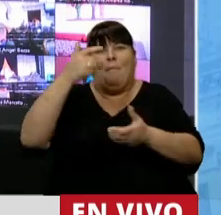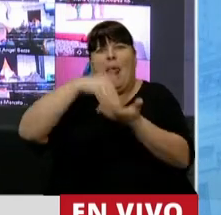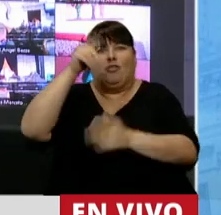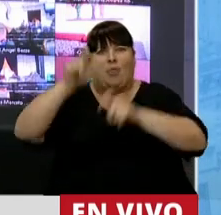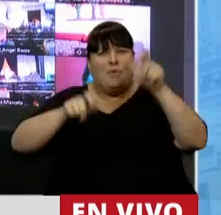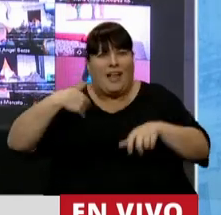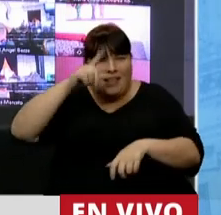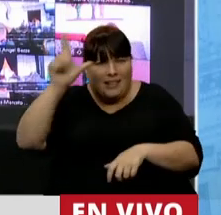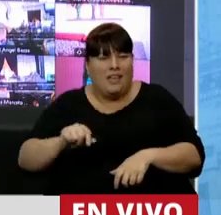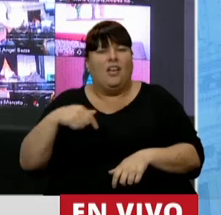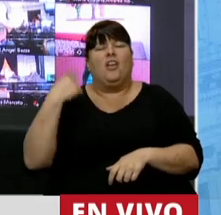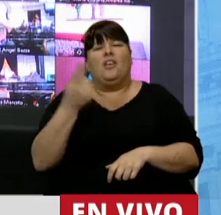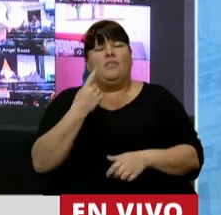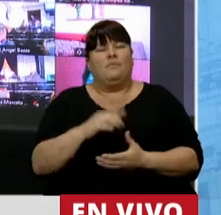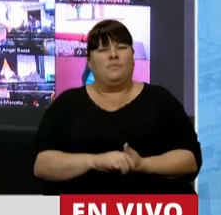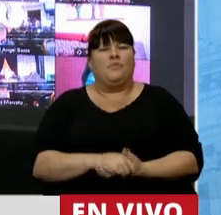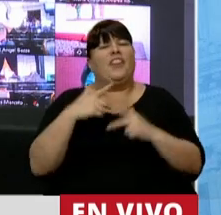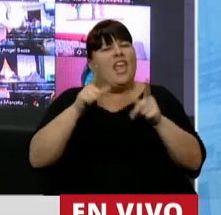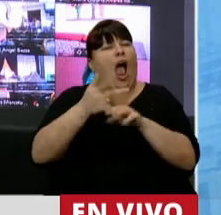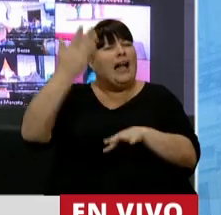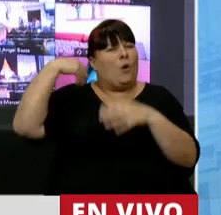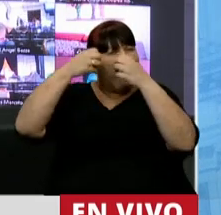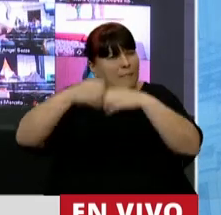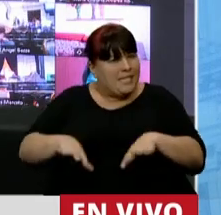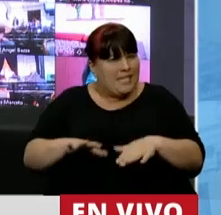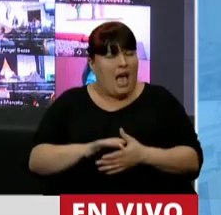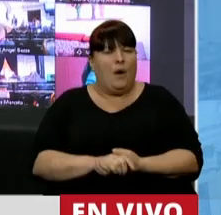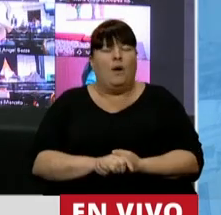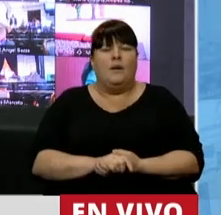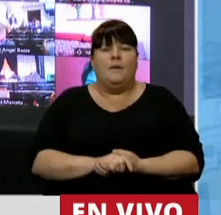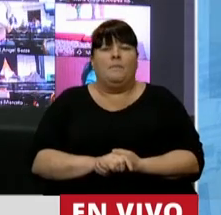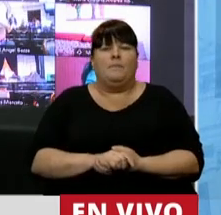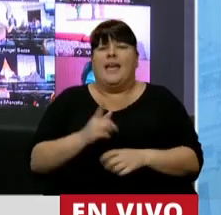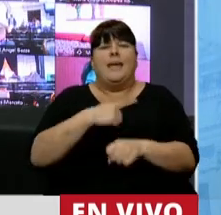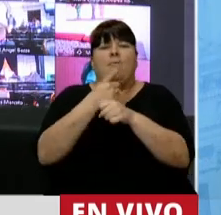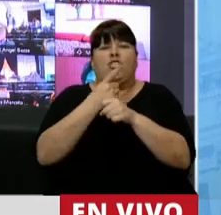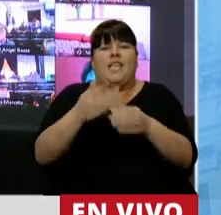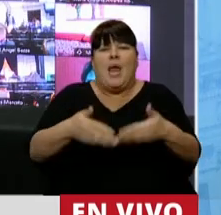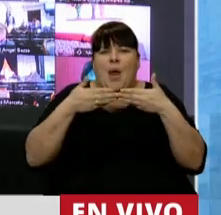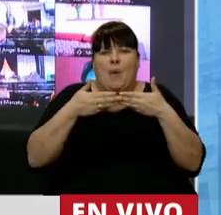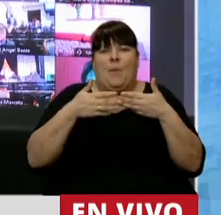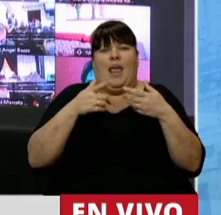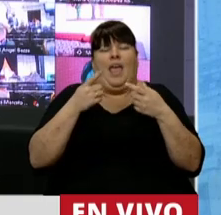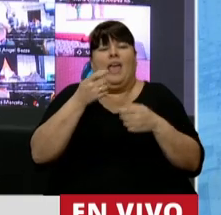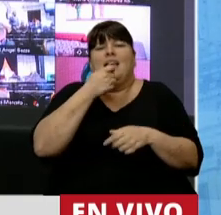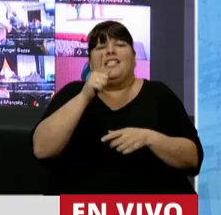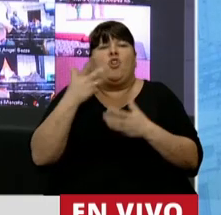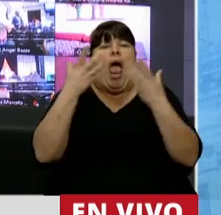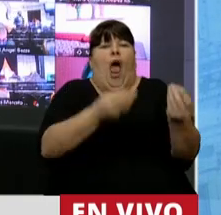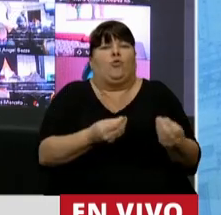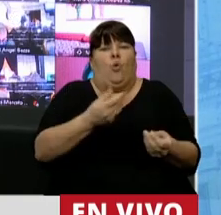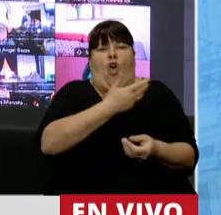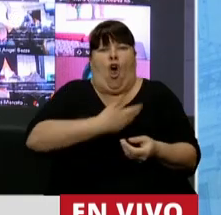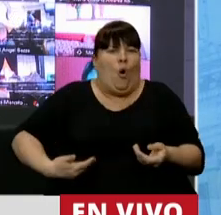Nosotros dijimos desde el inicio que no había posibilidad de aislamiento social existente sin apoyo